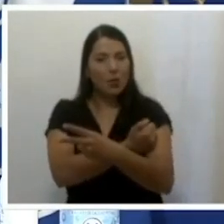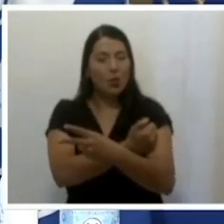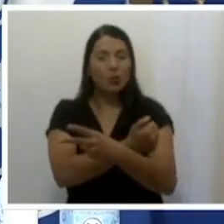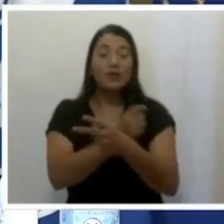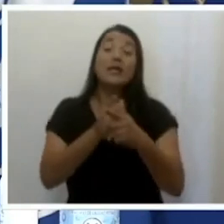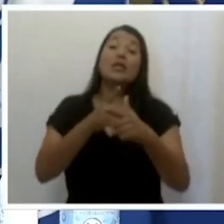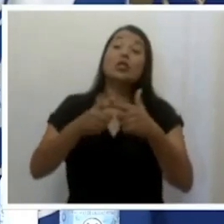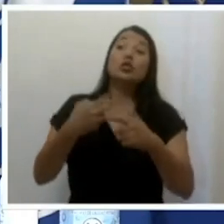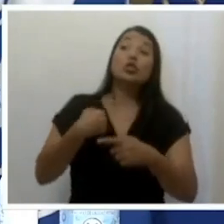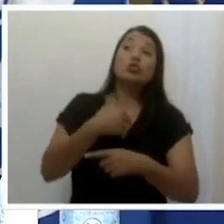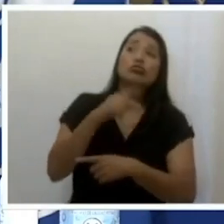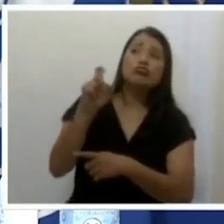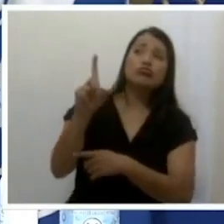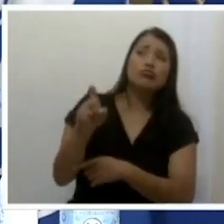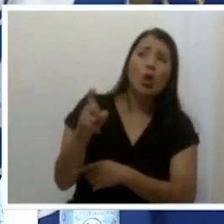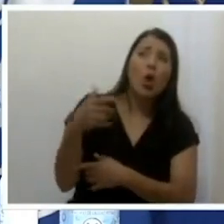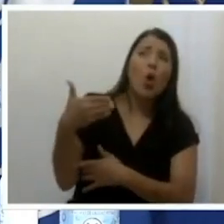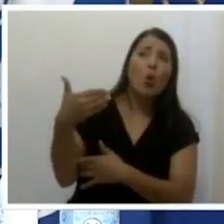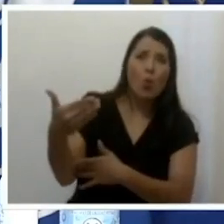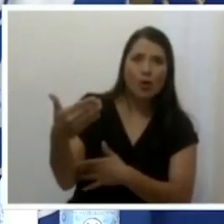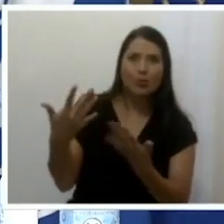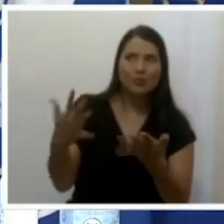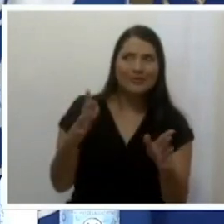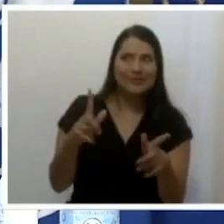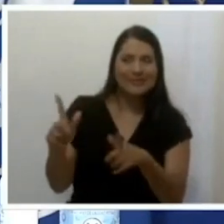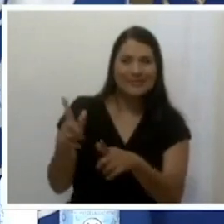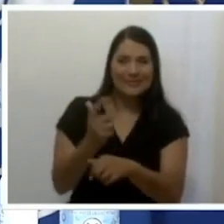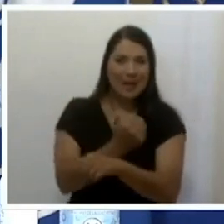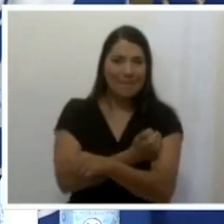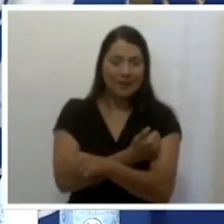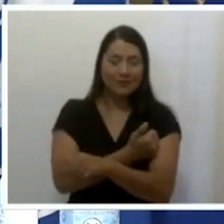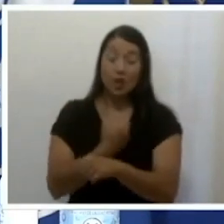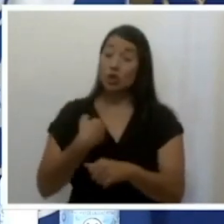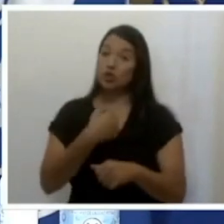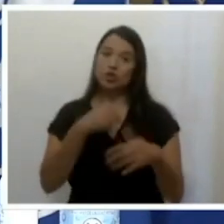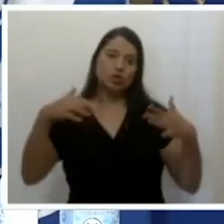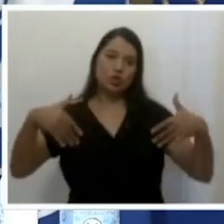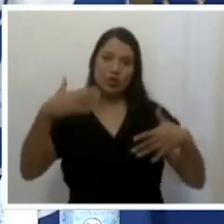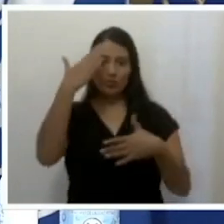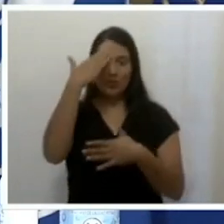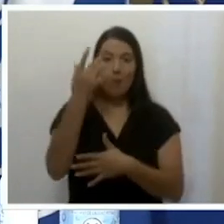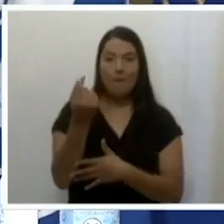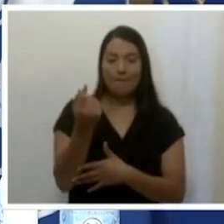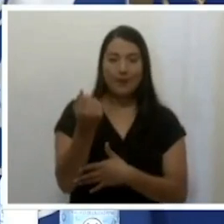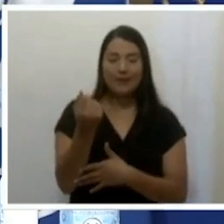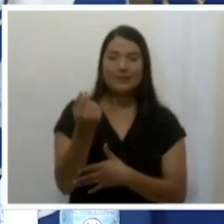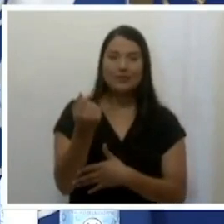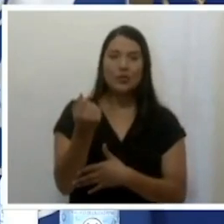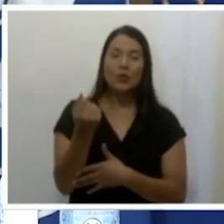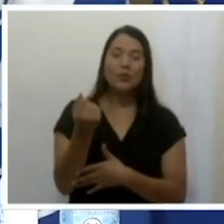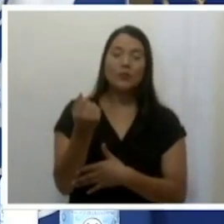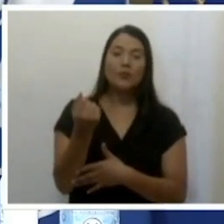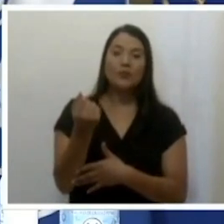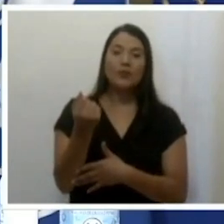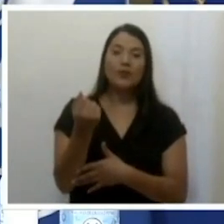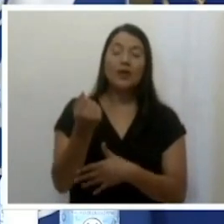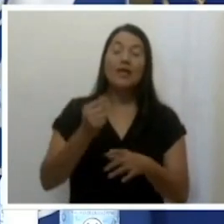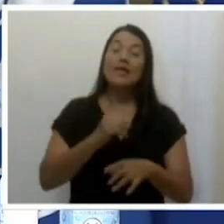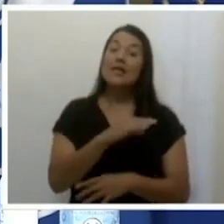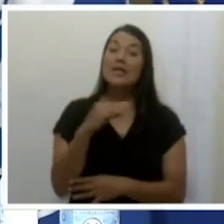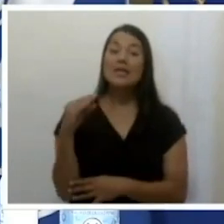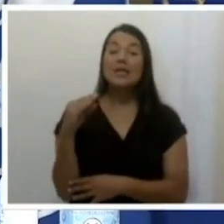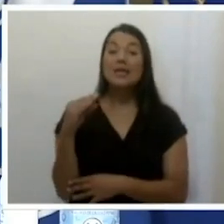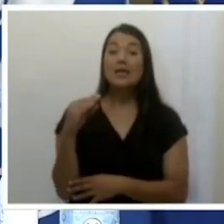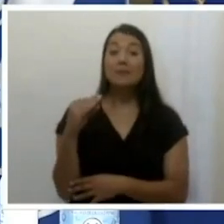disponibilidad de la vacuna. No sabemos todavía el precio que implicaría esto y